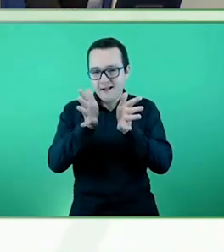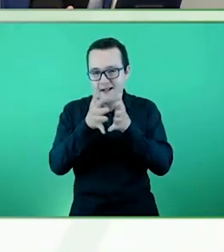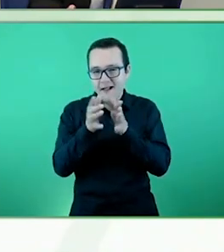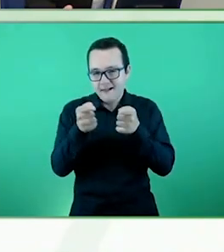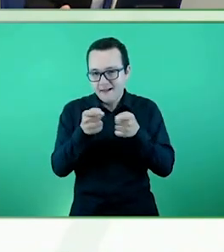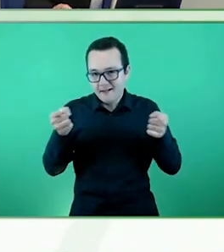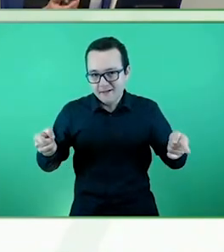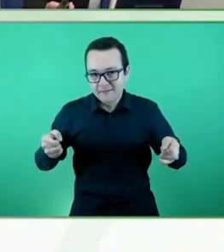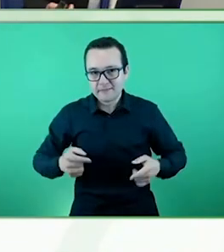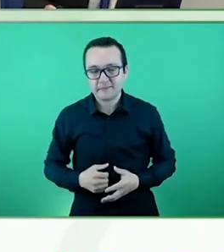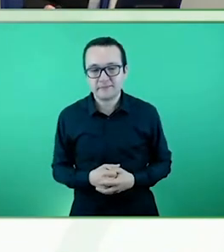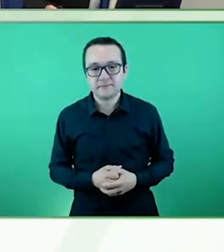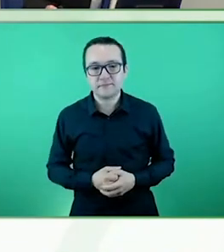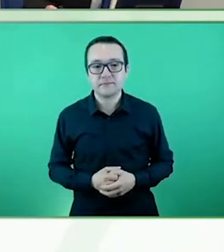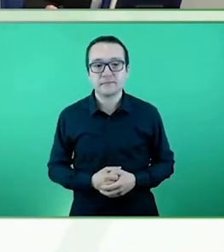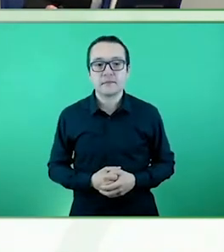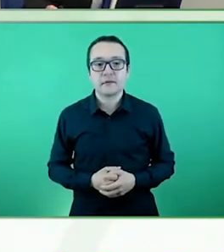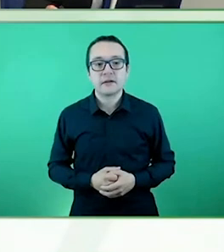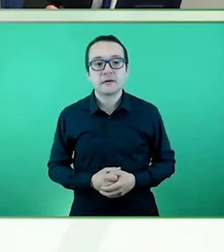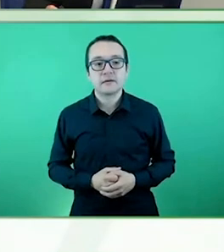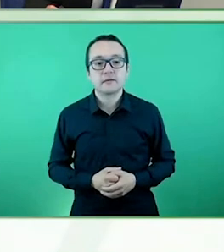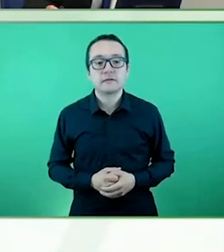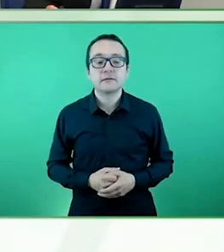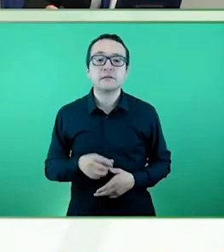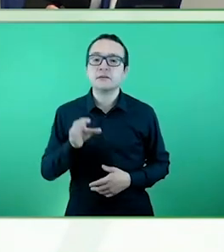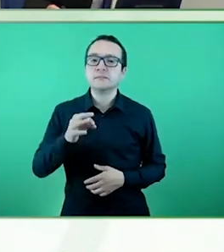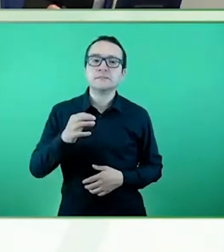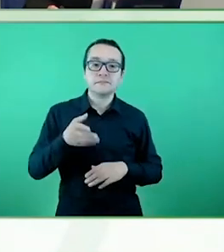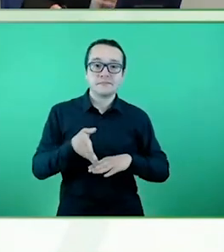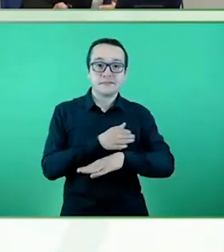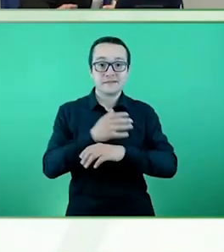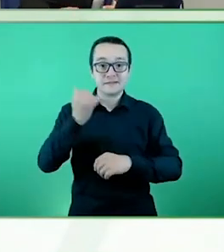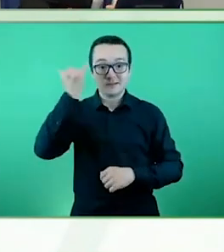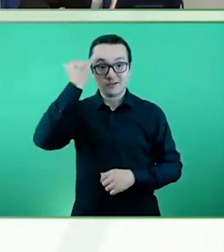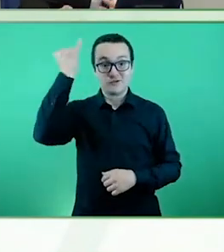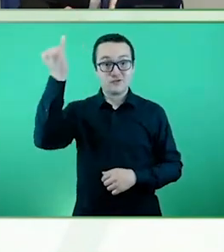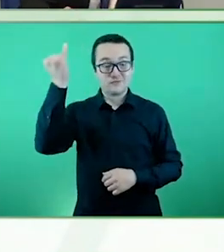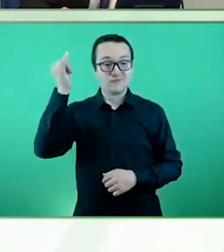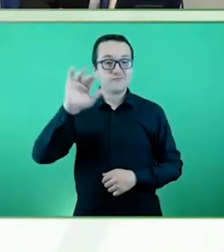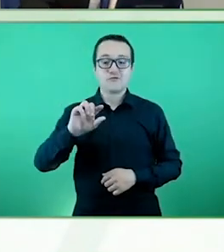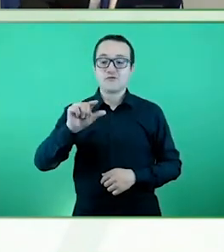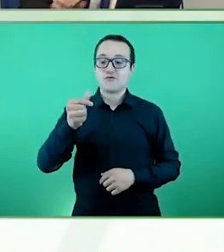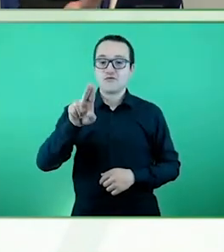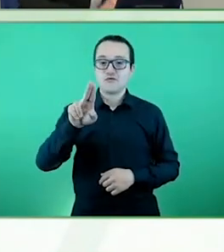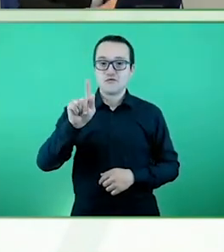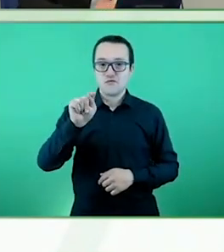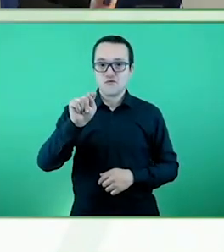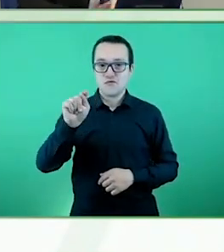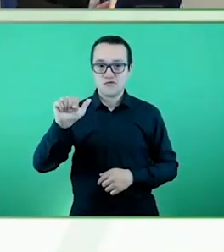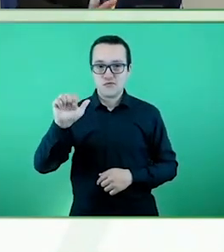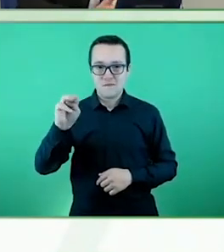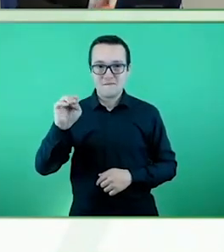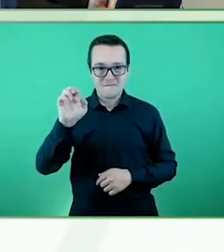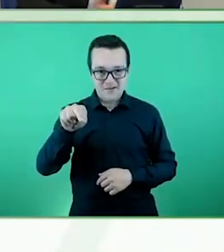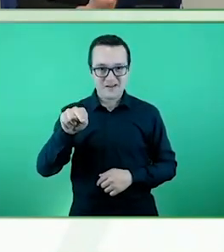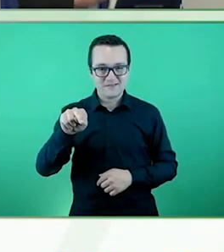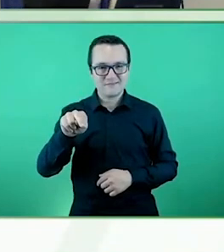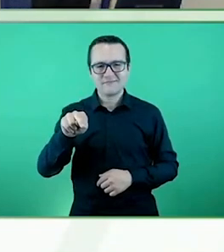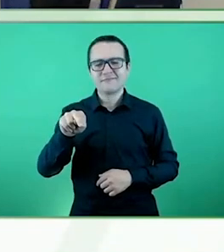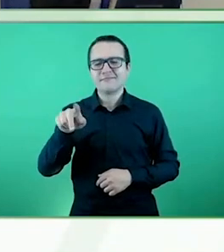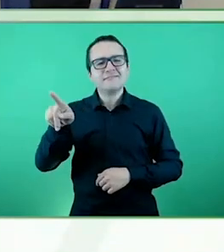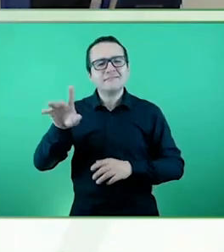Gutmann, la iniciativa Gutmann Barcelona Life es una iniciativa de la Fundación Instituto Gutmann para personas con